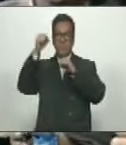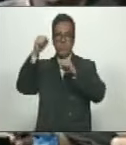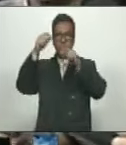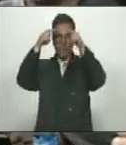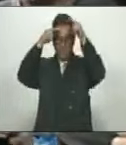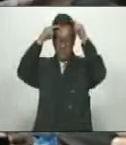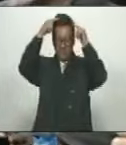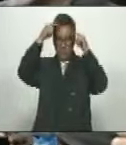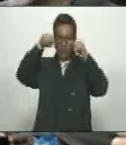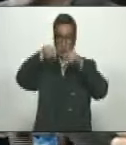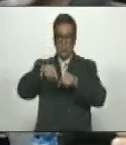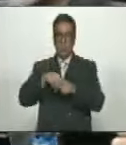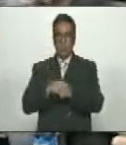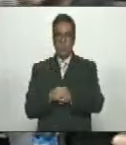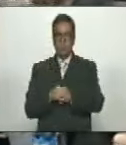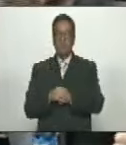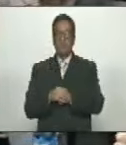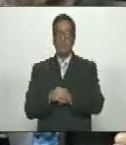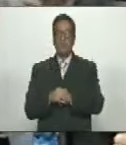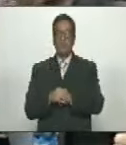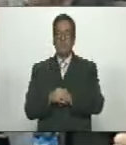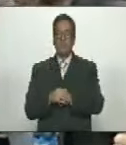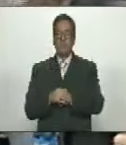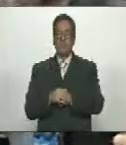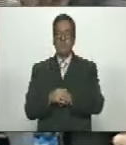Hugo Rafael Chávez Fría